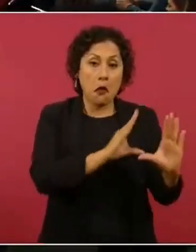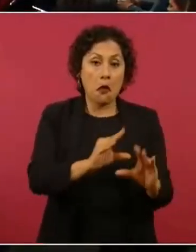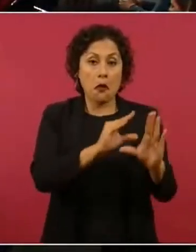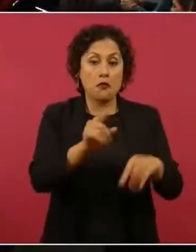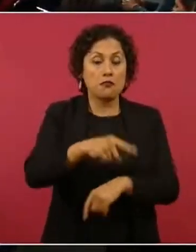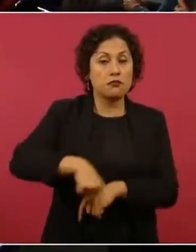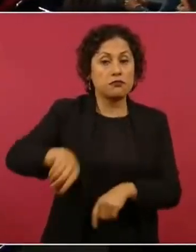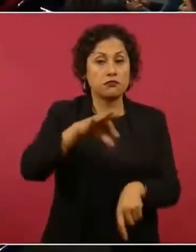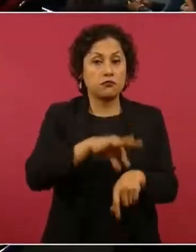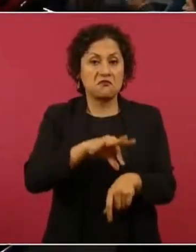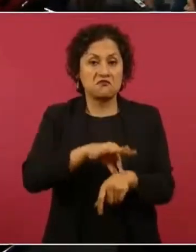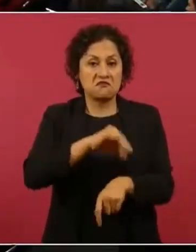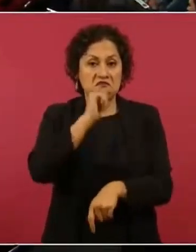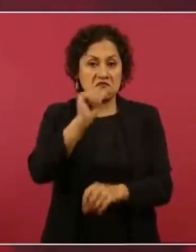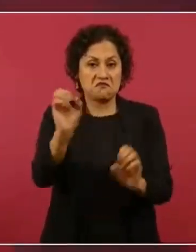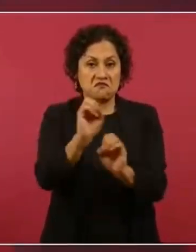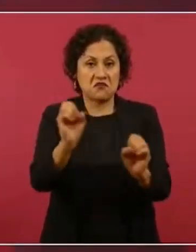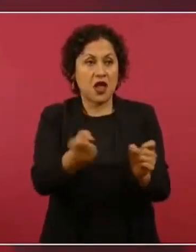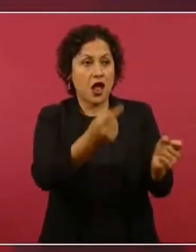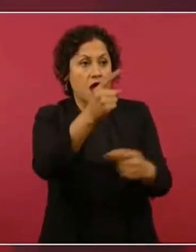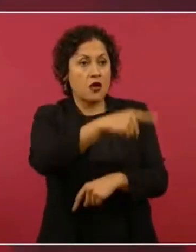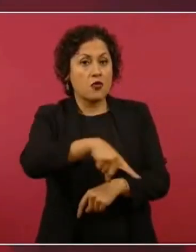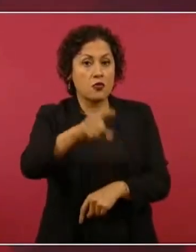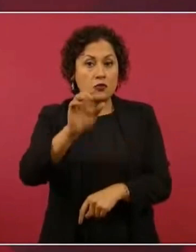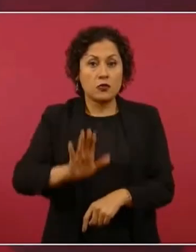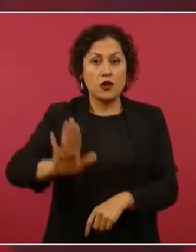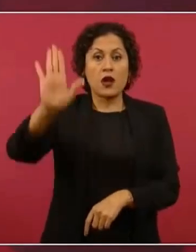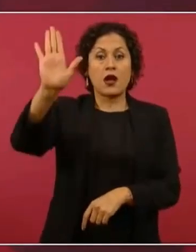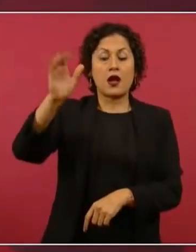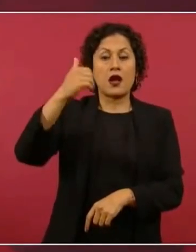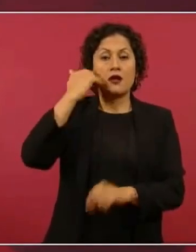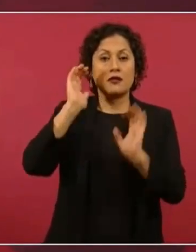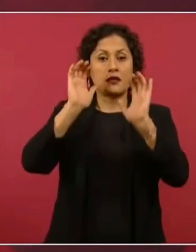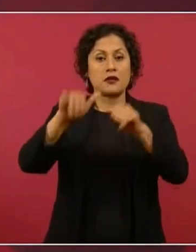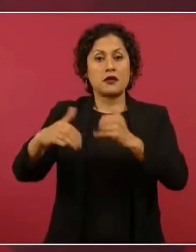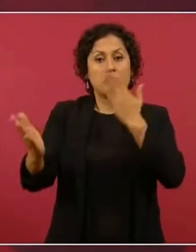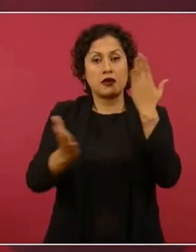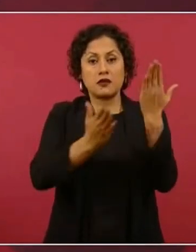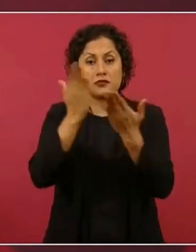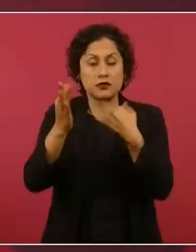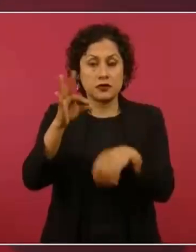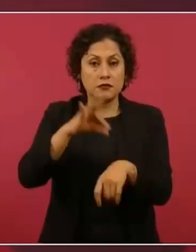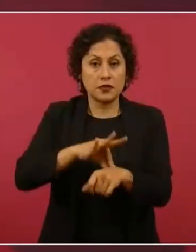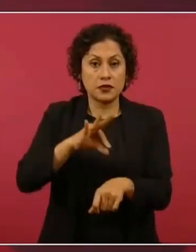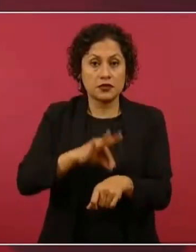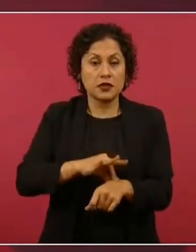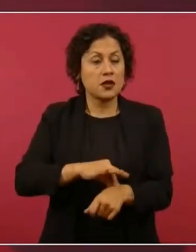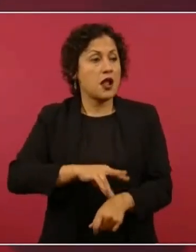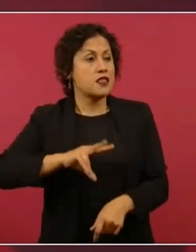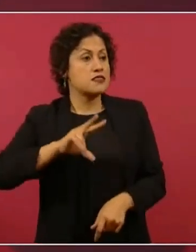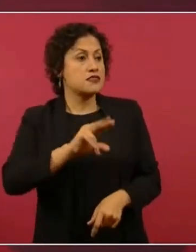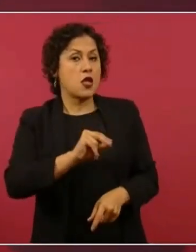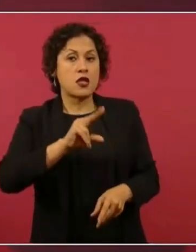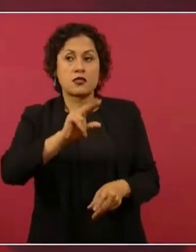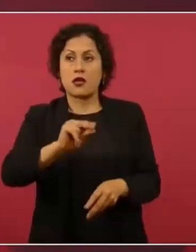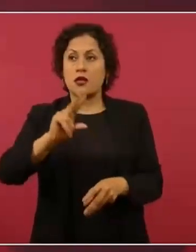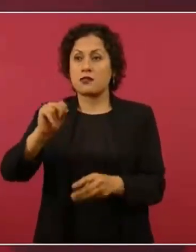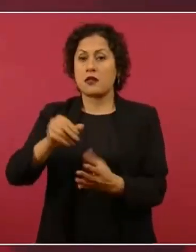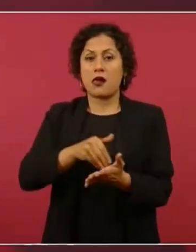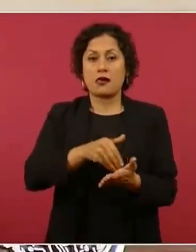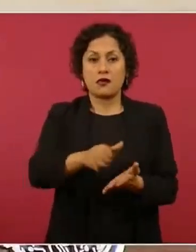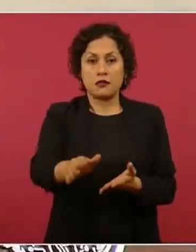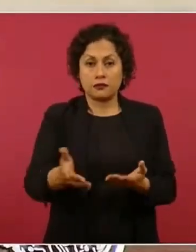se rechazaba a los que querían estudiar medicinas en las escuelas